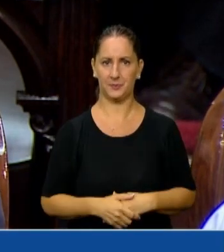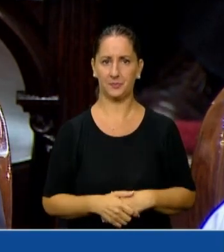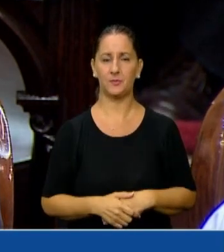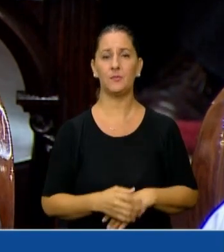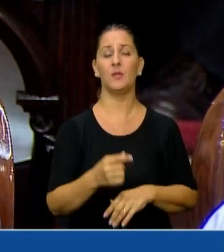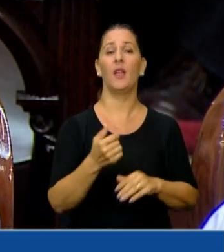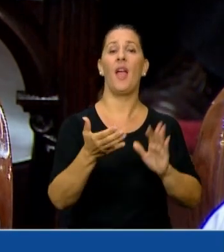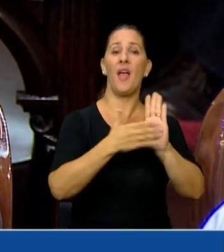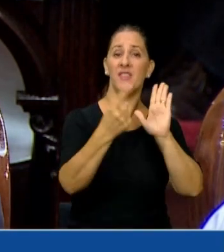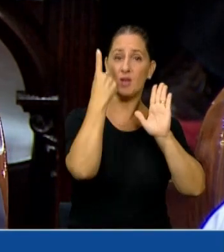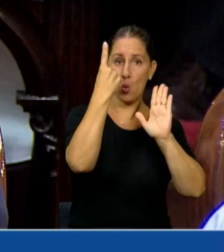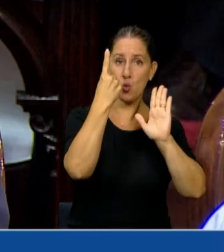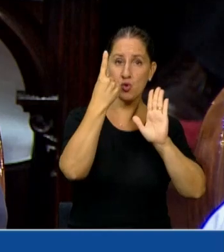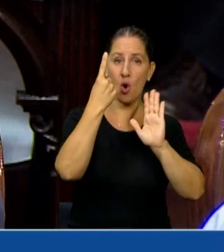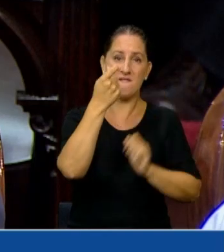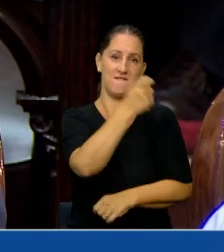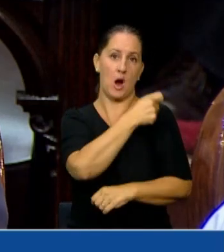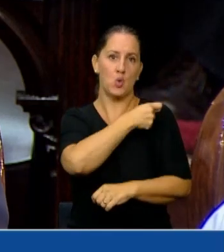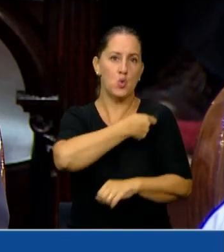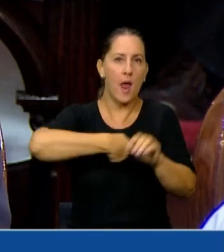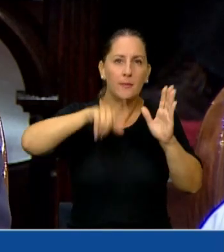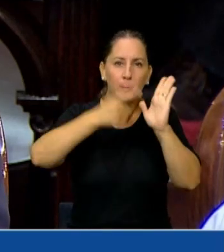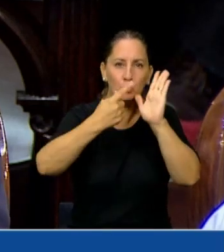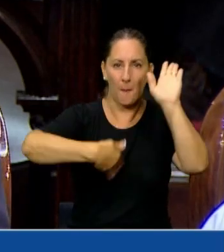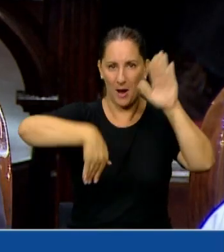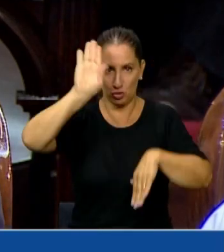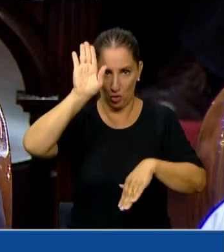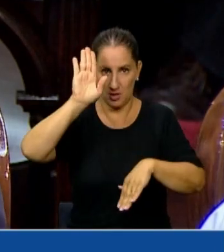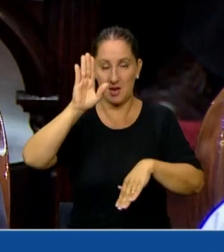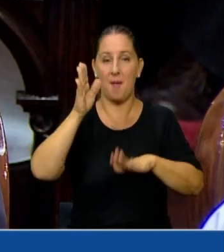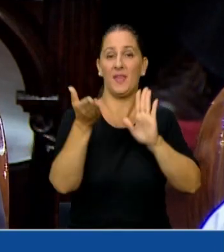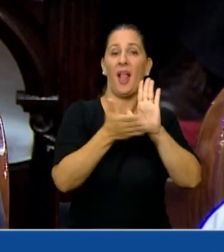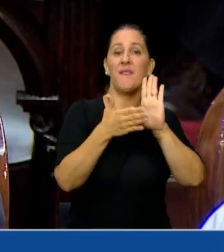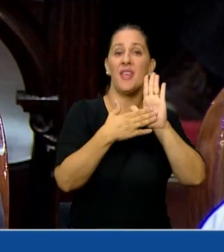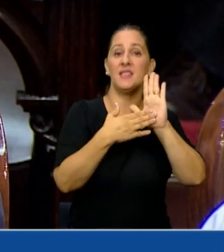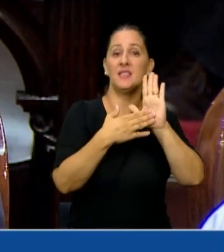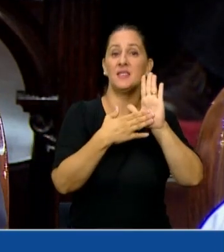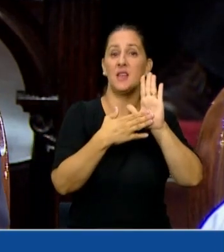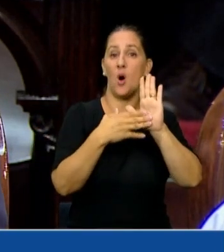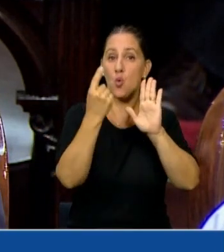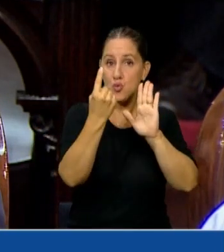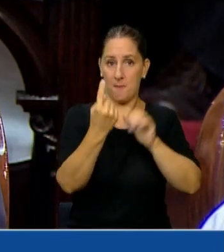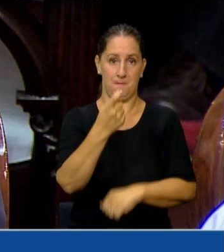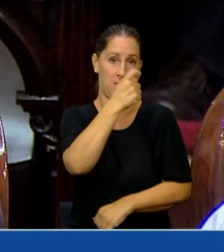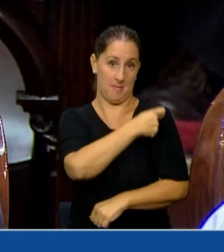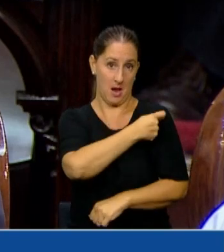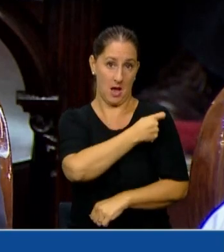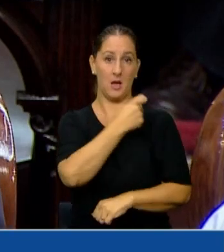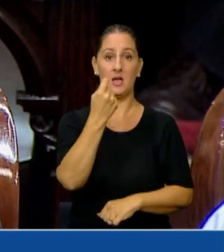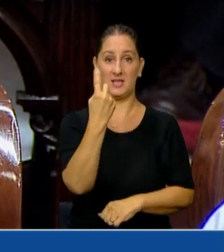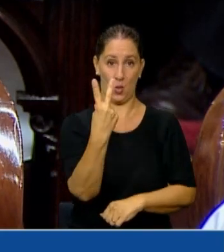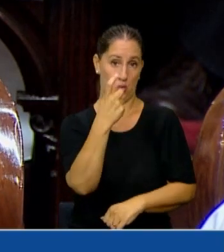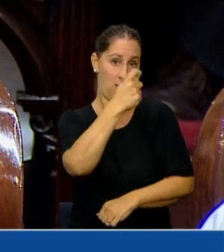Evidencia 1 son la mayoría de las vacunas y evidencia 1 es la primera y la segunda